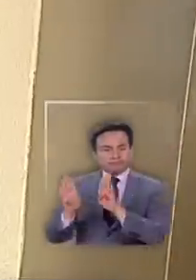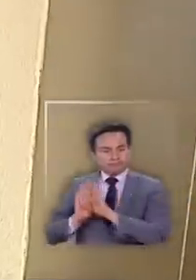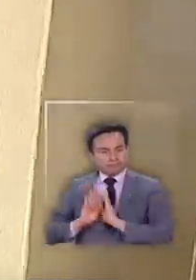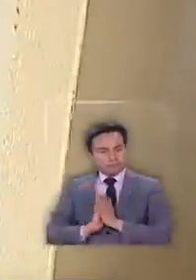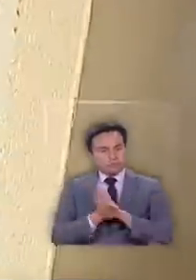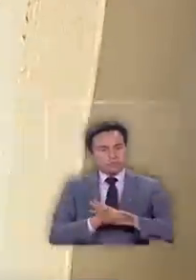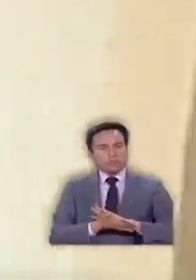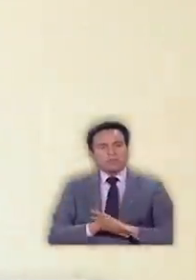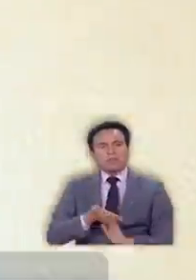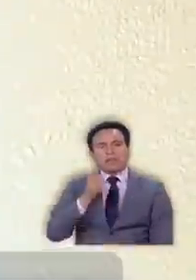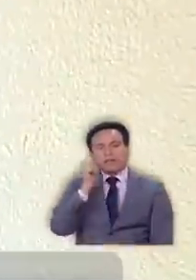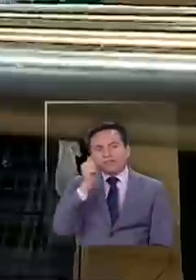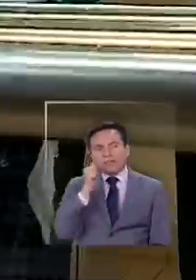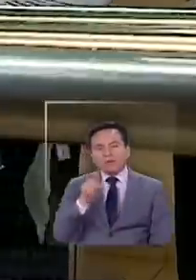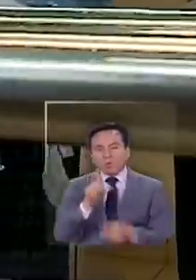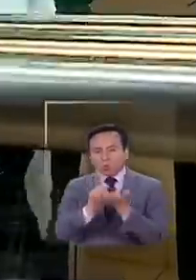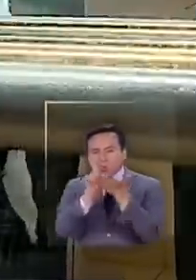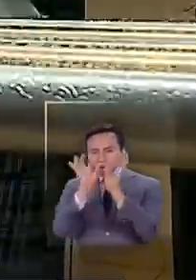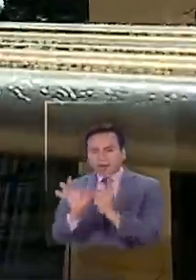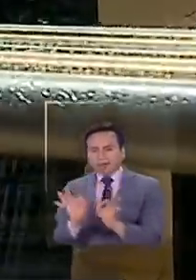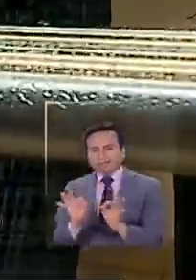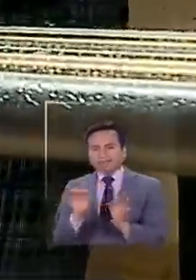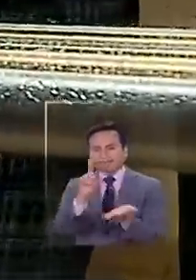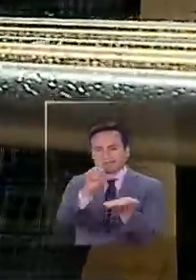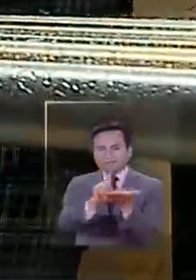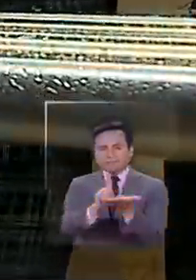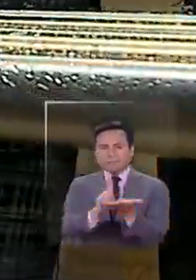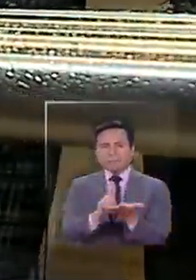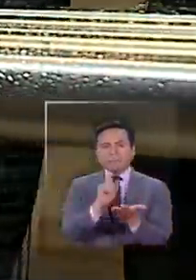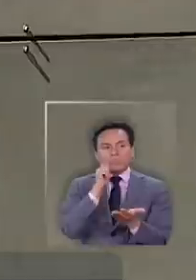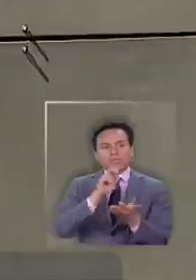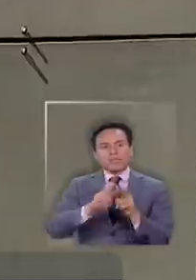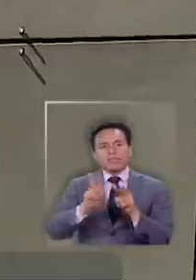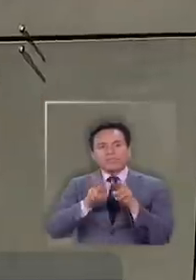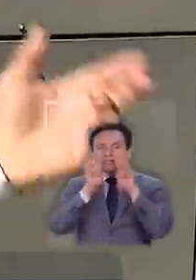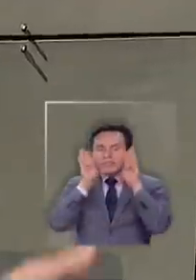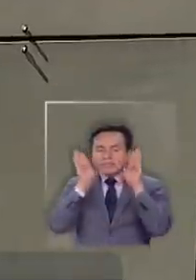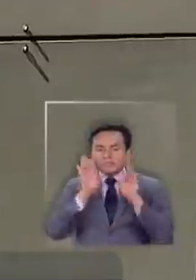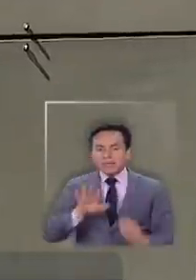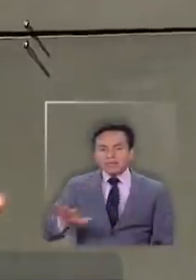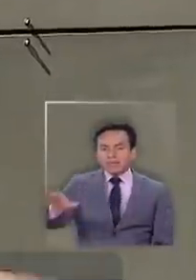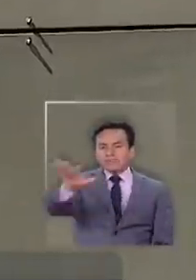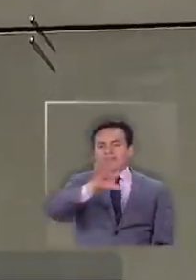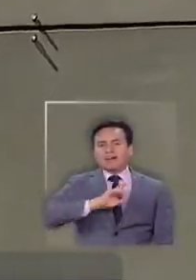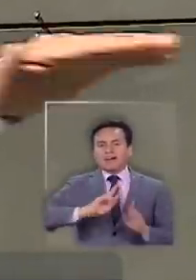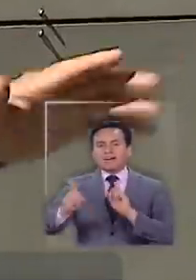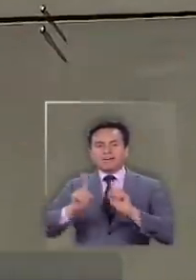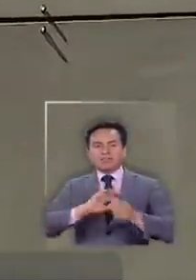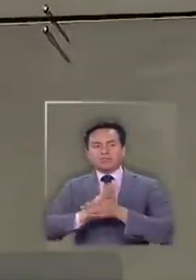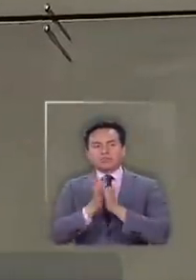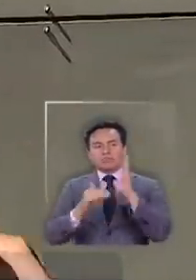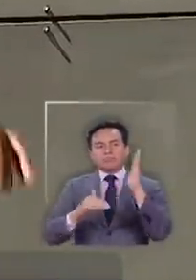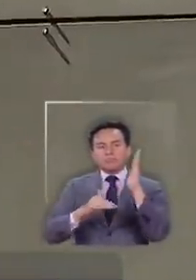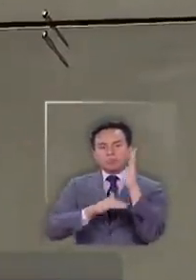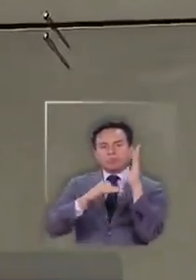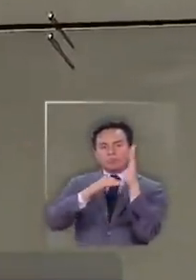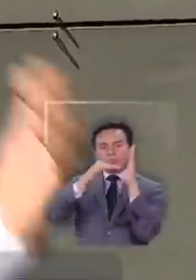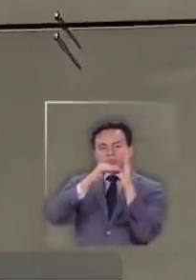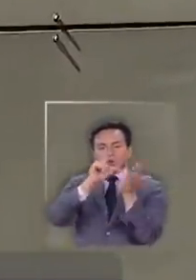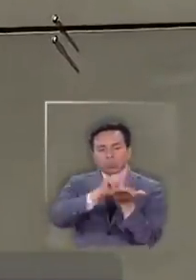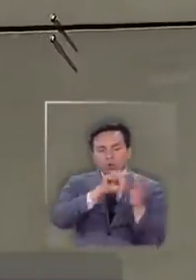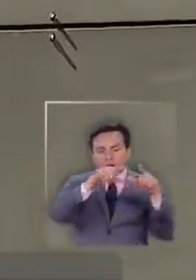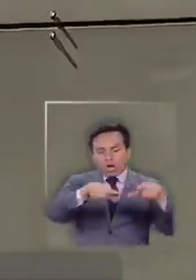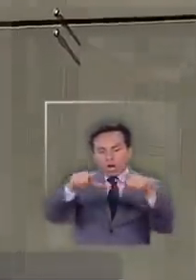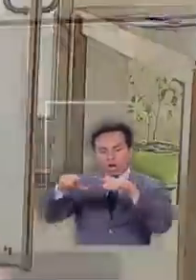toca cada día un lugar determinado un día determinado a la semana para limpieza para coordinar todo lo que es por piso por área por